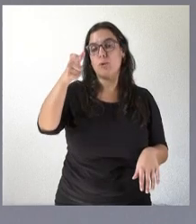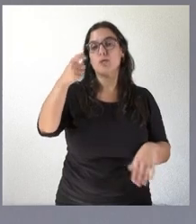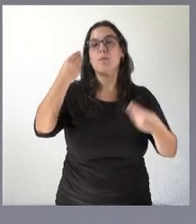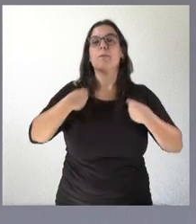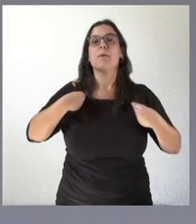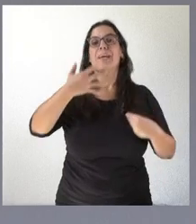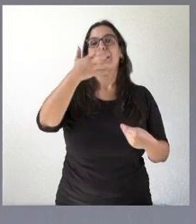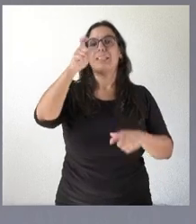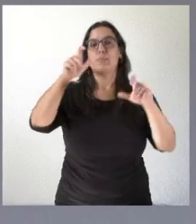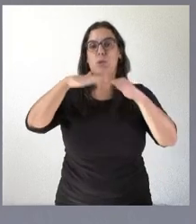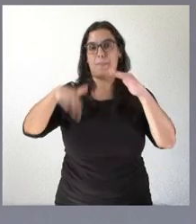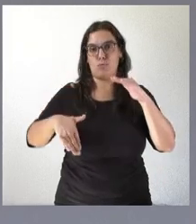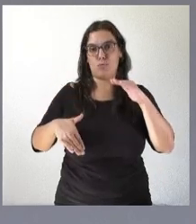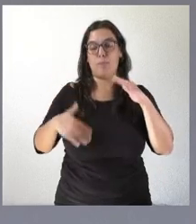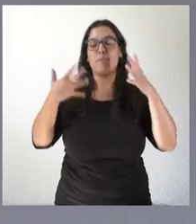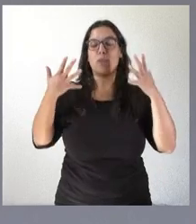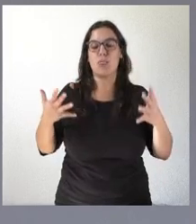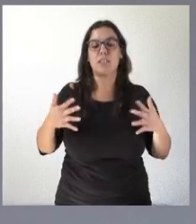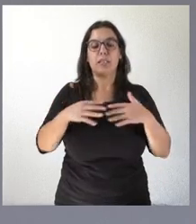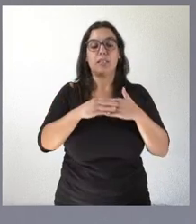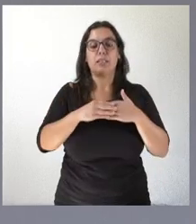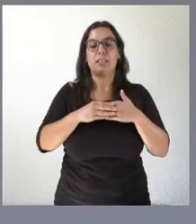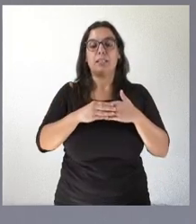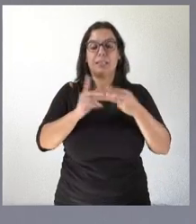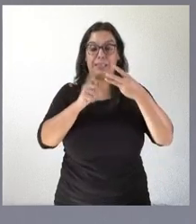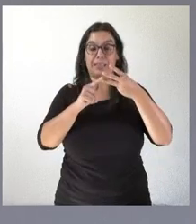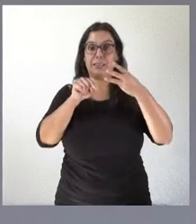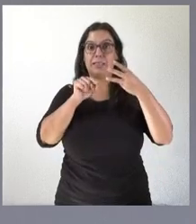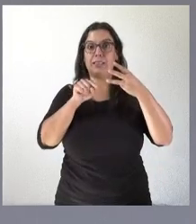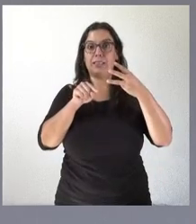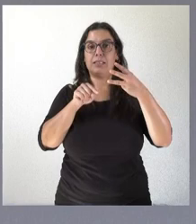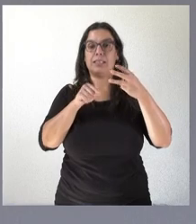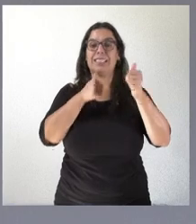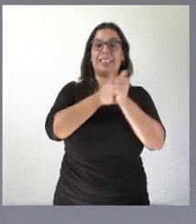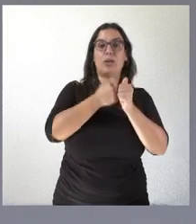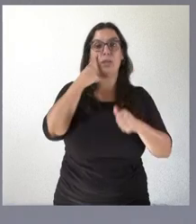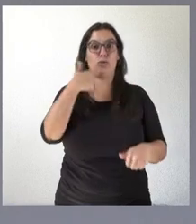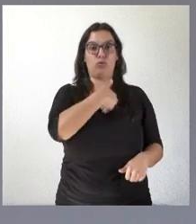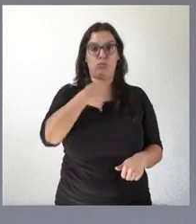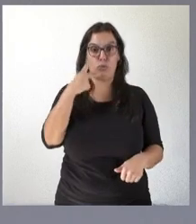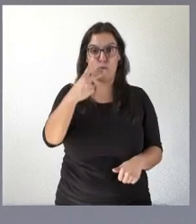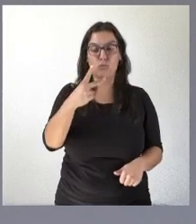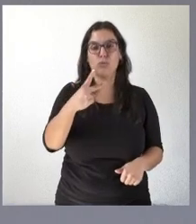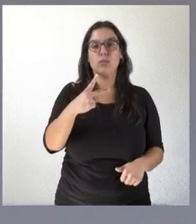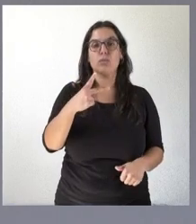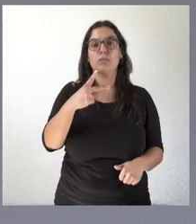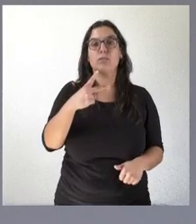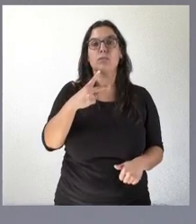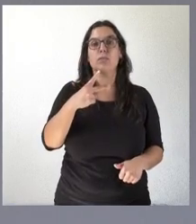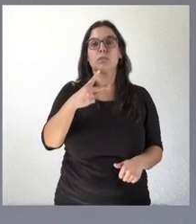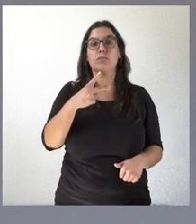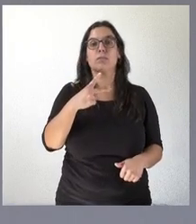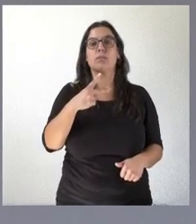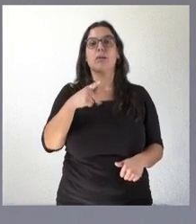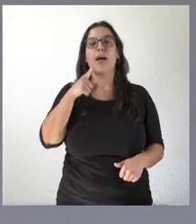habitantes. Bueno, pues en esta su escala de secretario interventor tenemos dos vías